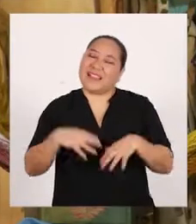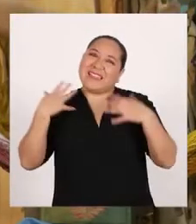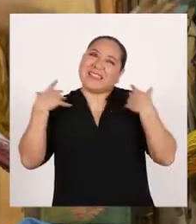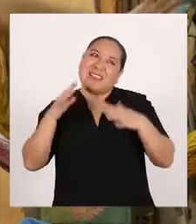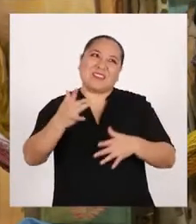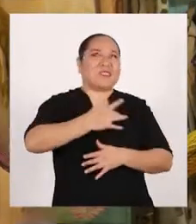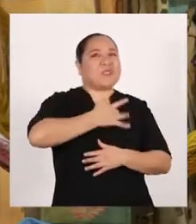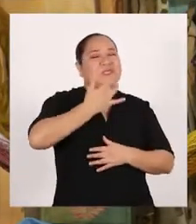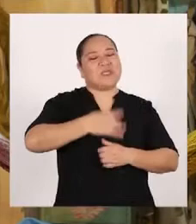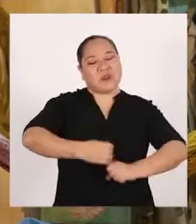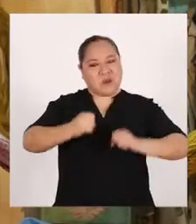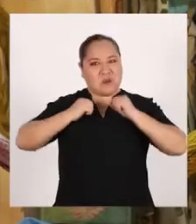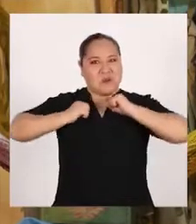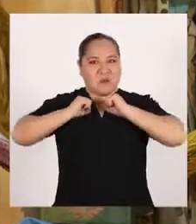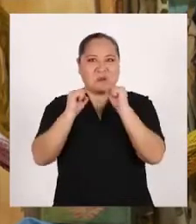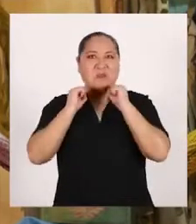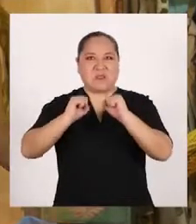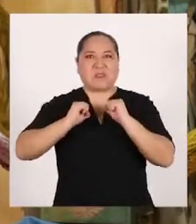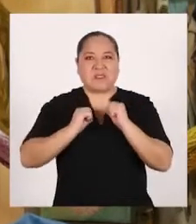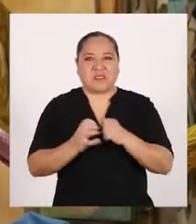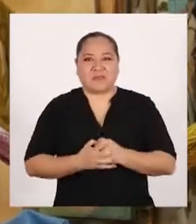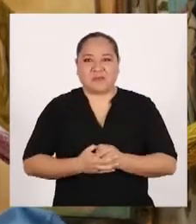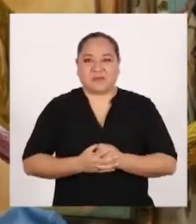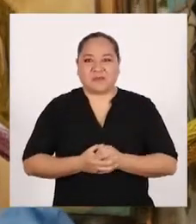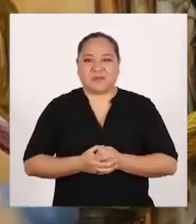Ya me siento muy activada.